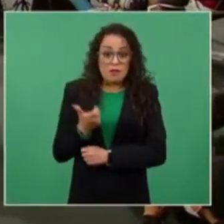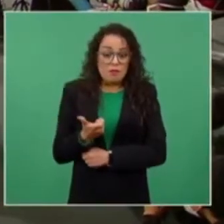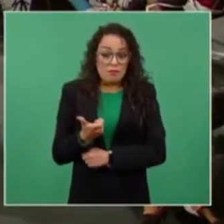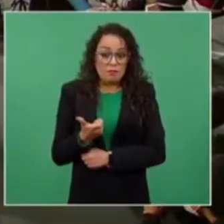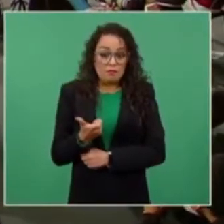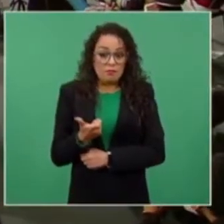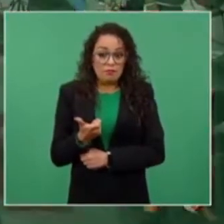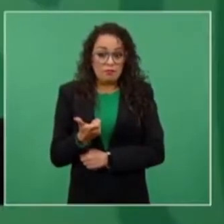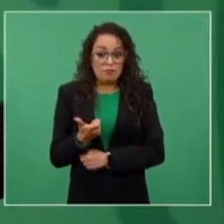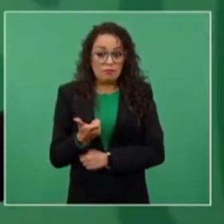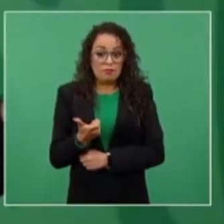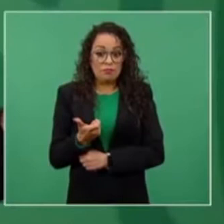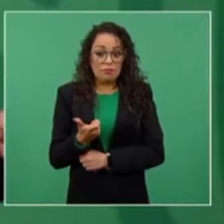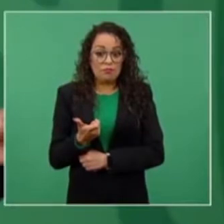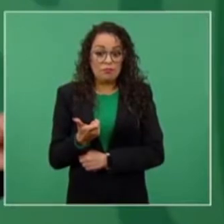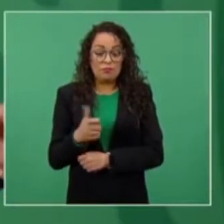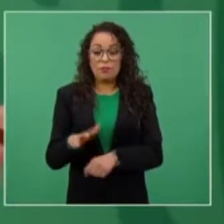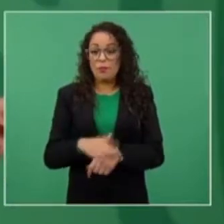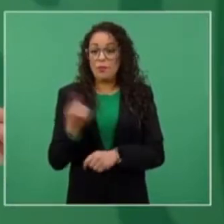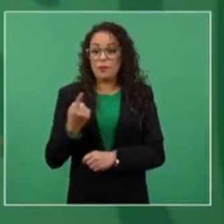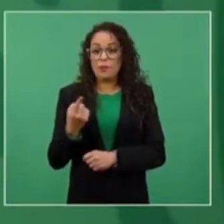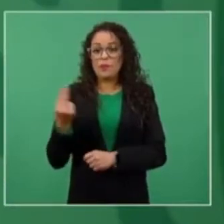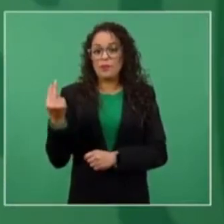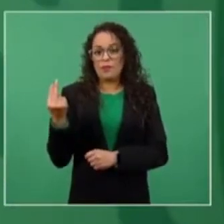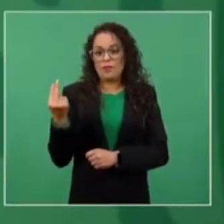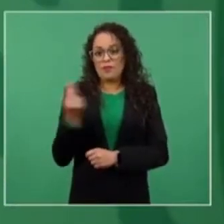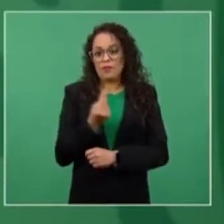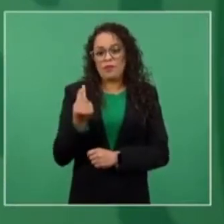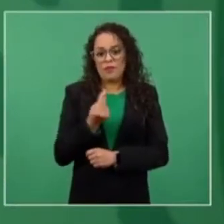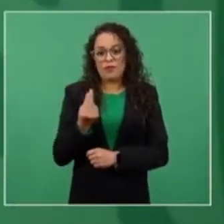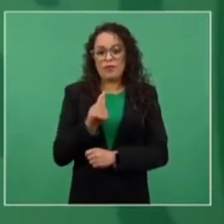tener un pelele,